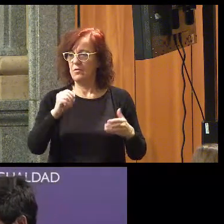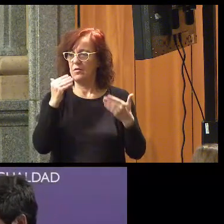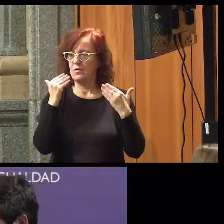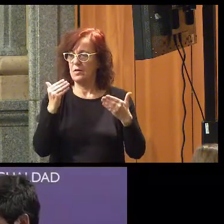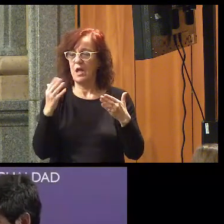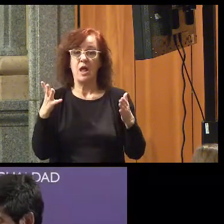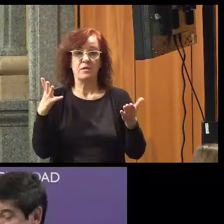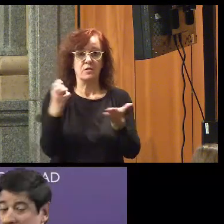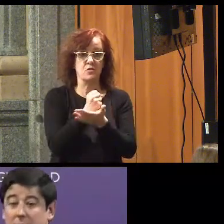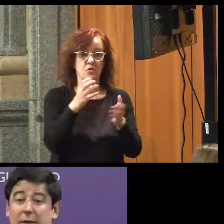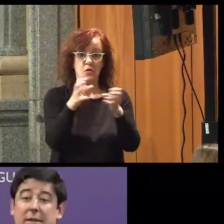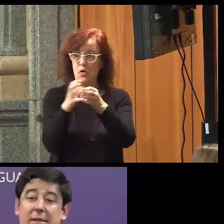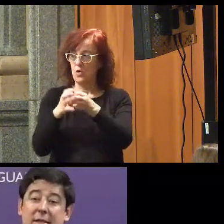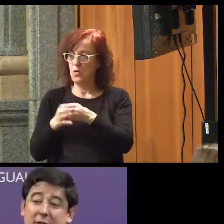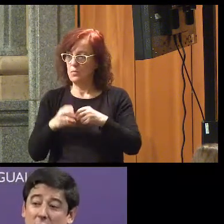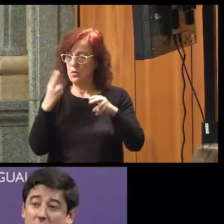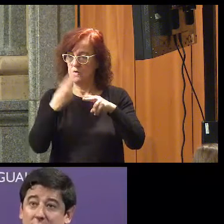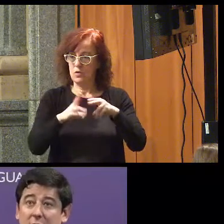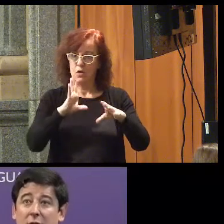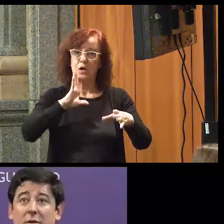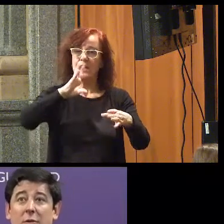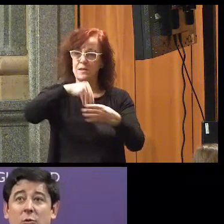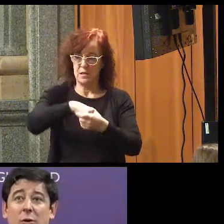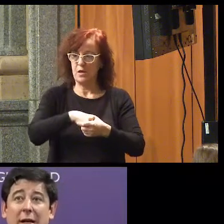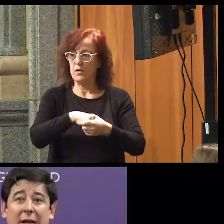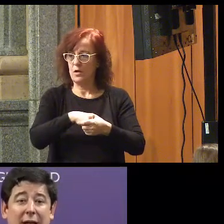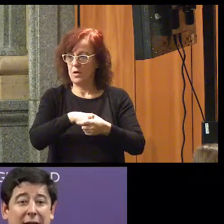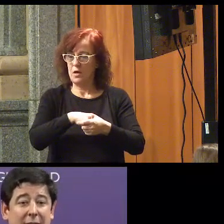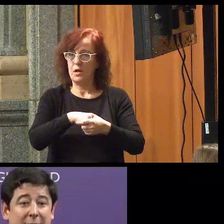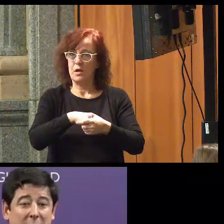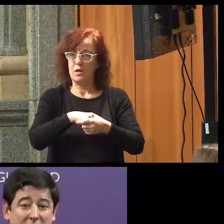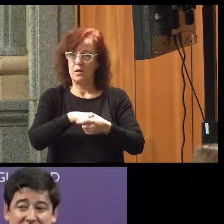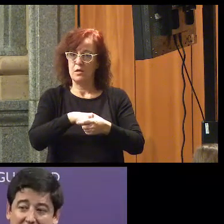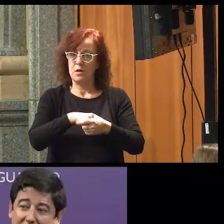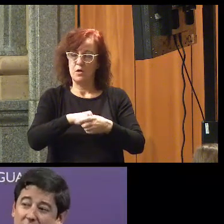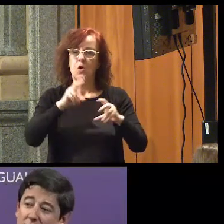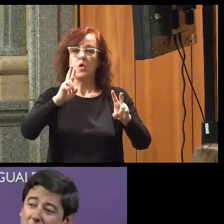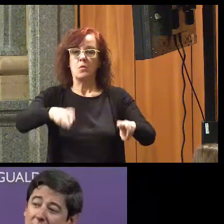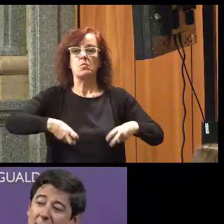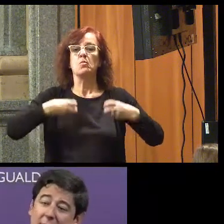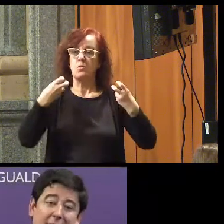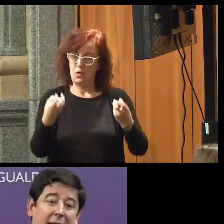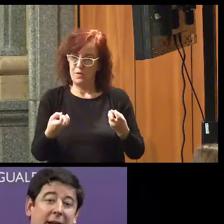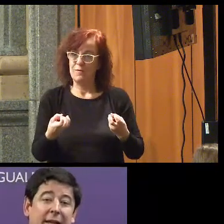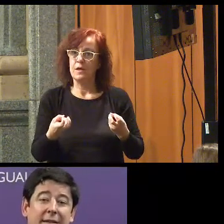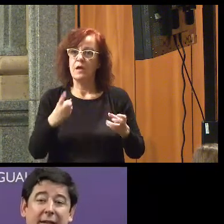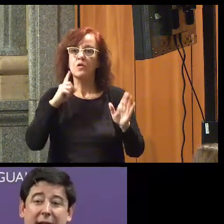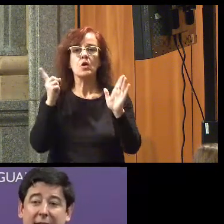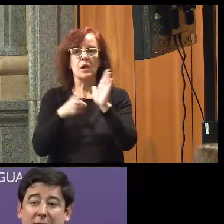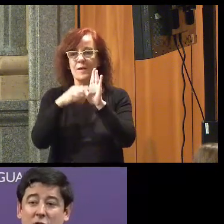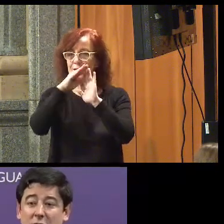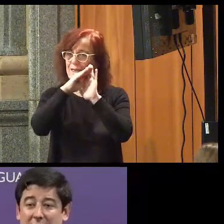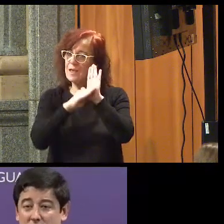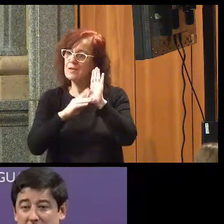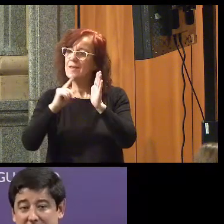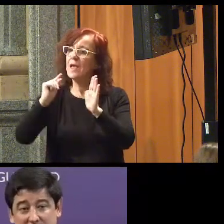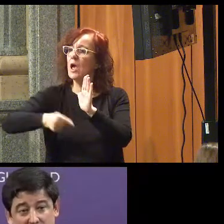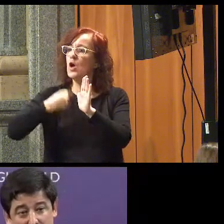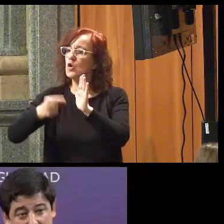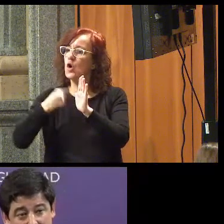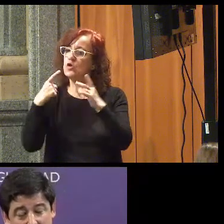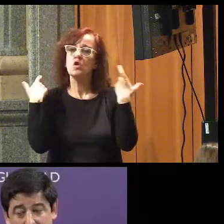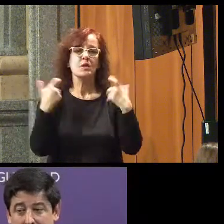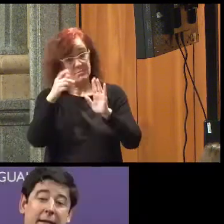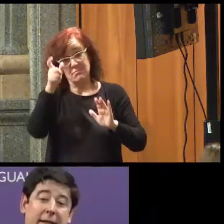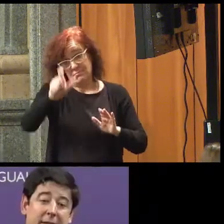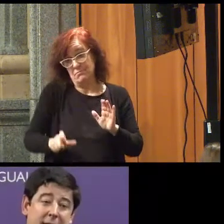todos los grupos, se ha introducido una modificación en la ley de contratos del sector